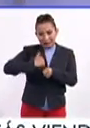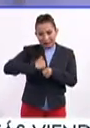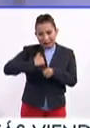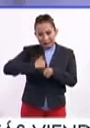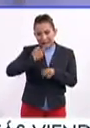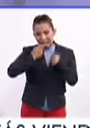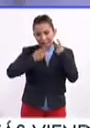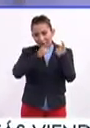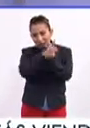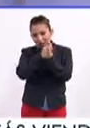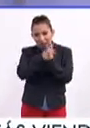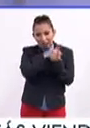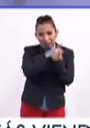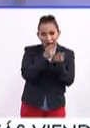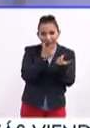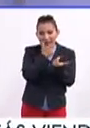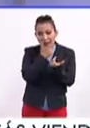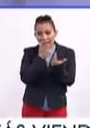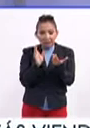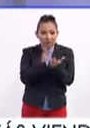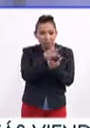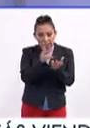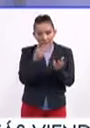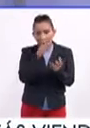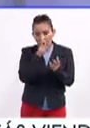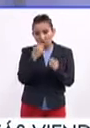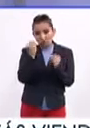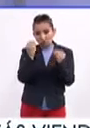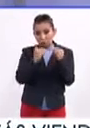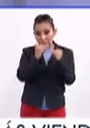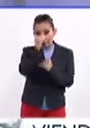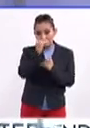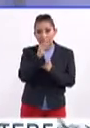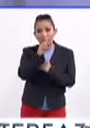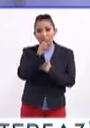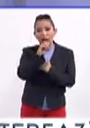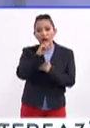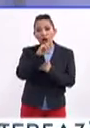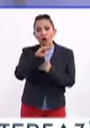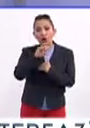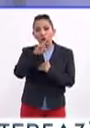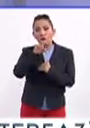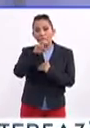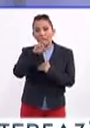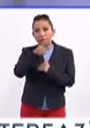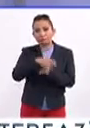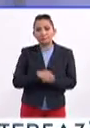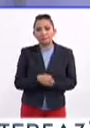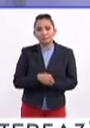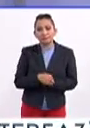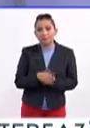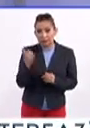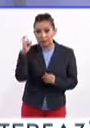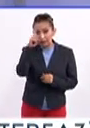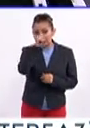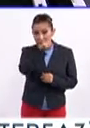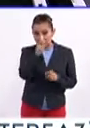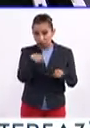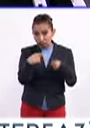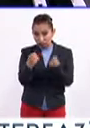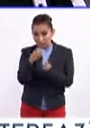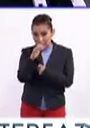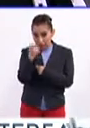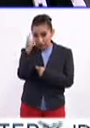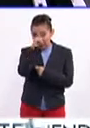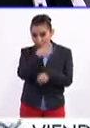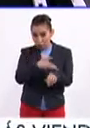hablantes de inglés, pues sí, mejoró demasiado. Vancouver, ¿no? Sí. ¿Qué tan difícil fue lograr conseguir estar en Canadá?